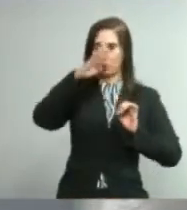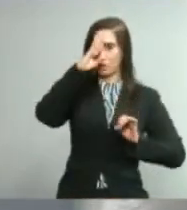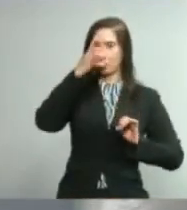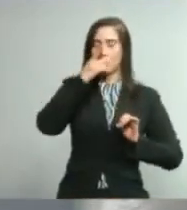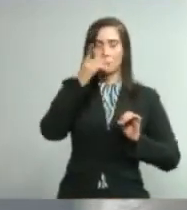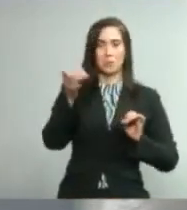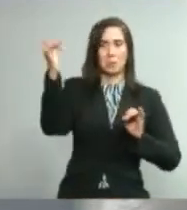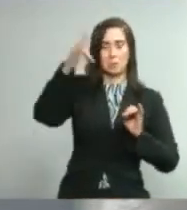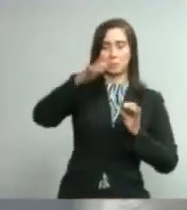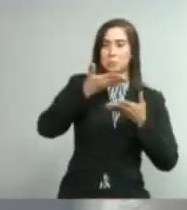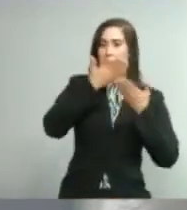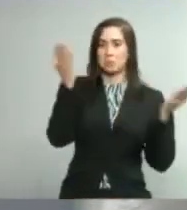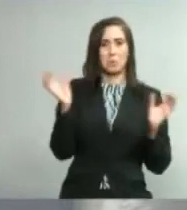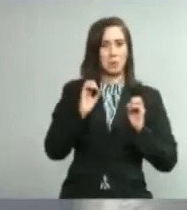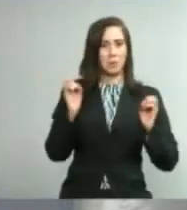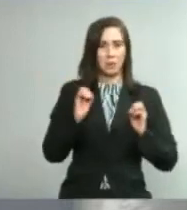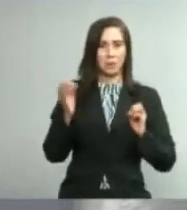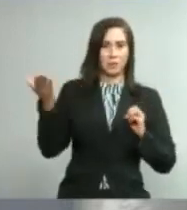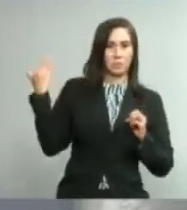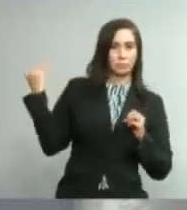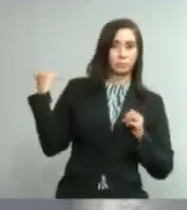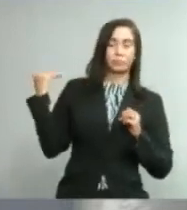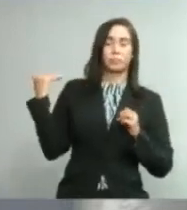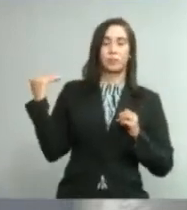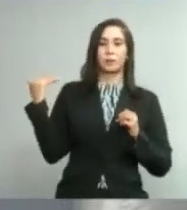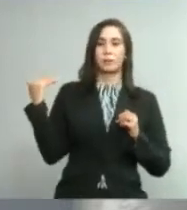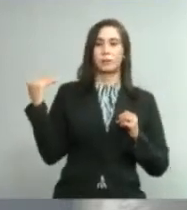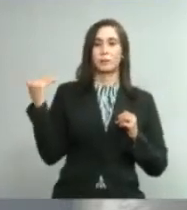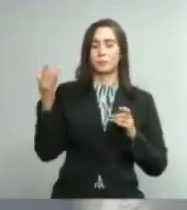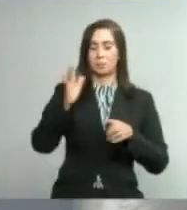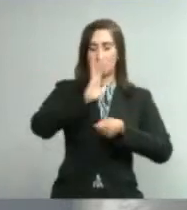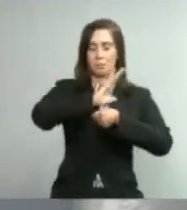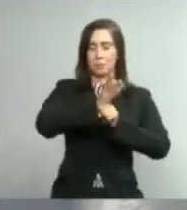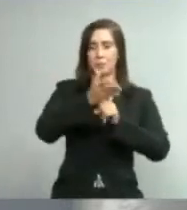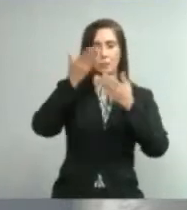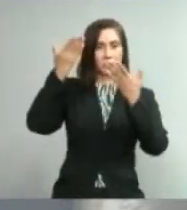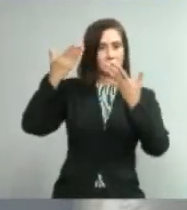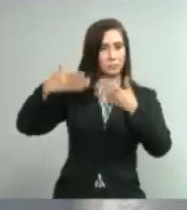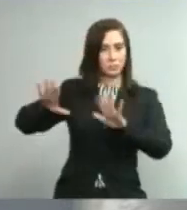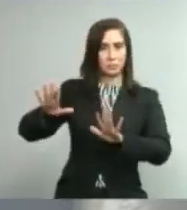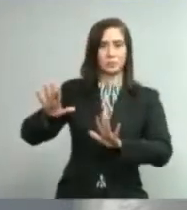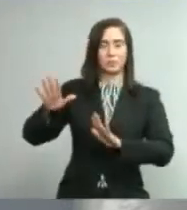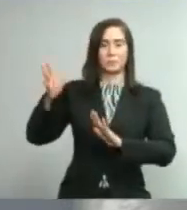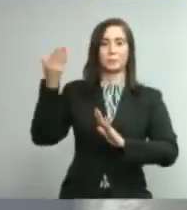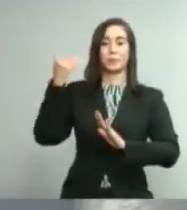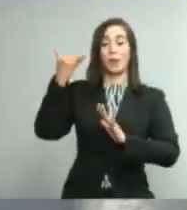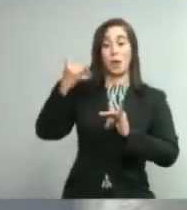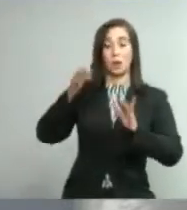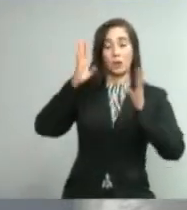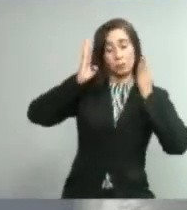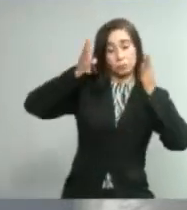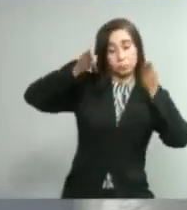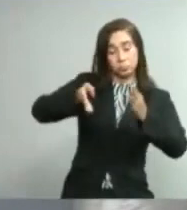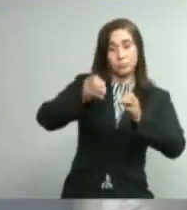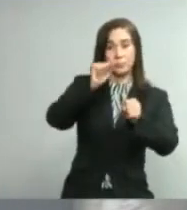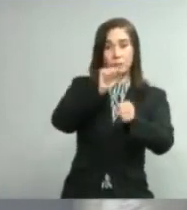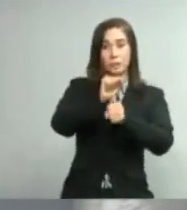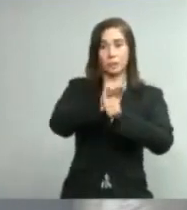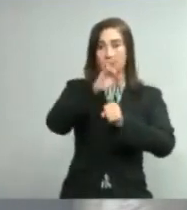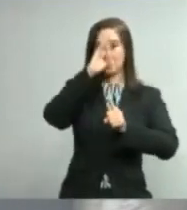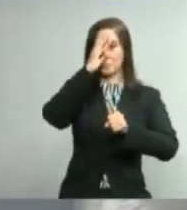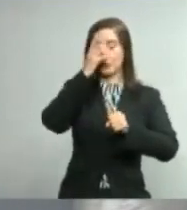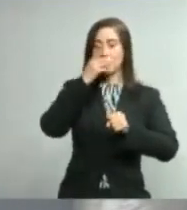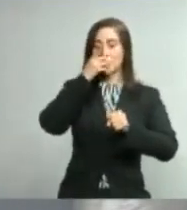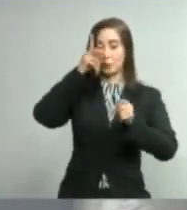manera que aquella fase inicial con casos importados prácticamente pasó y en este momento lo que estamos teniendo son